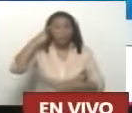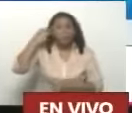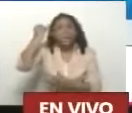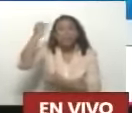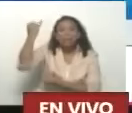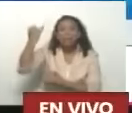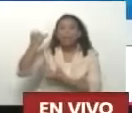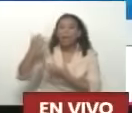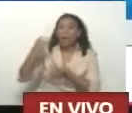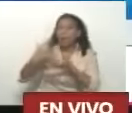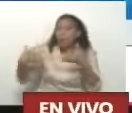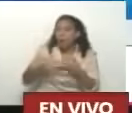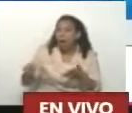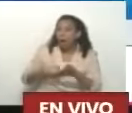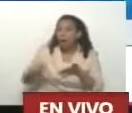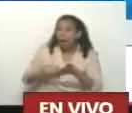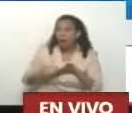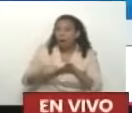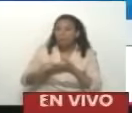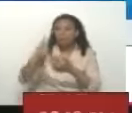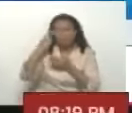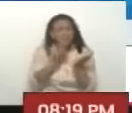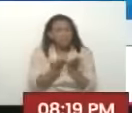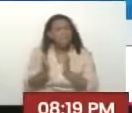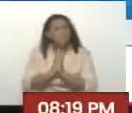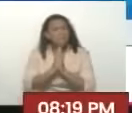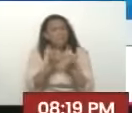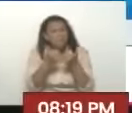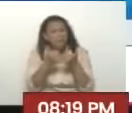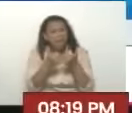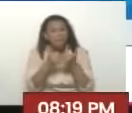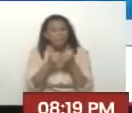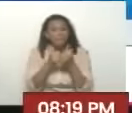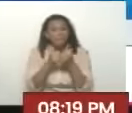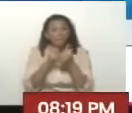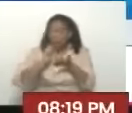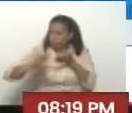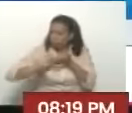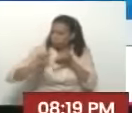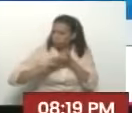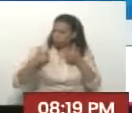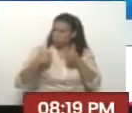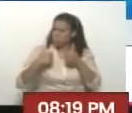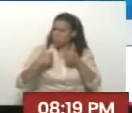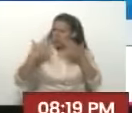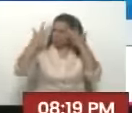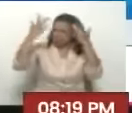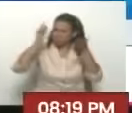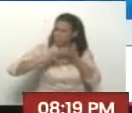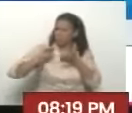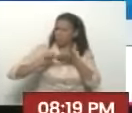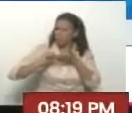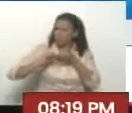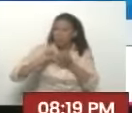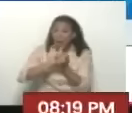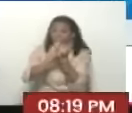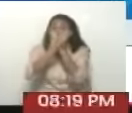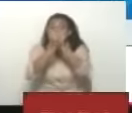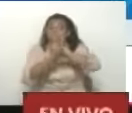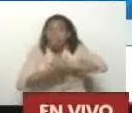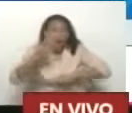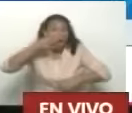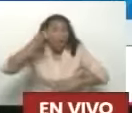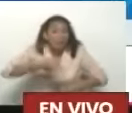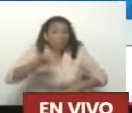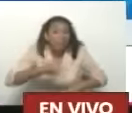Compañeros muy buenos Para las ideas Y bienvenidos Para escribir Muy buenos Pero de repente No son